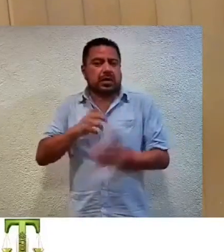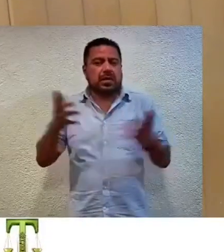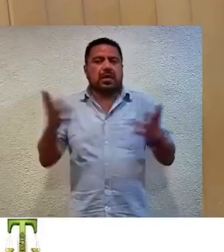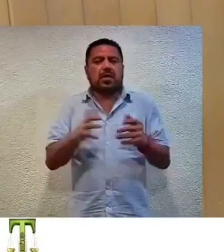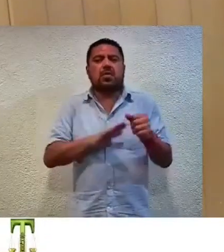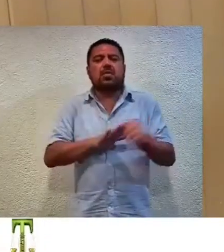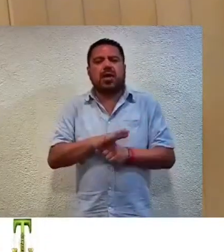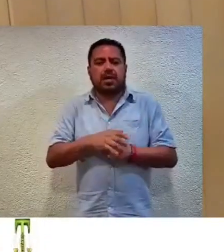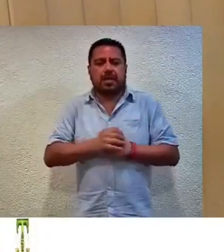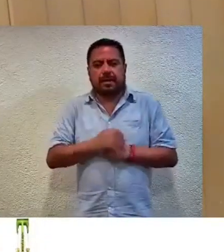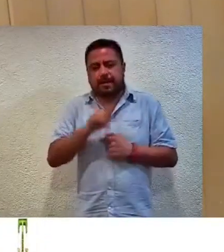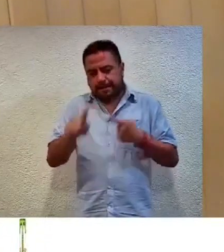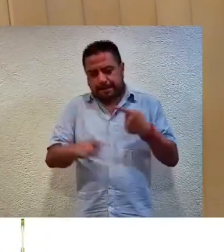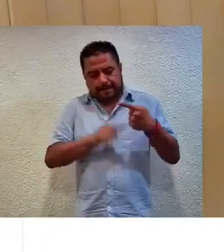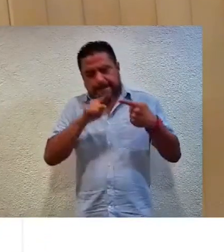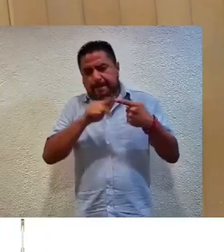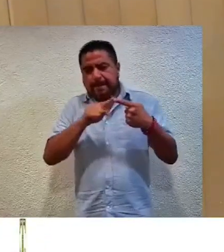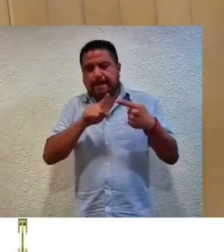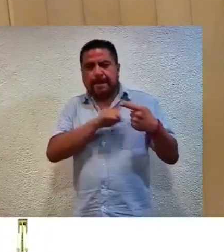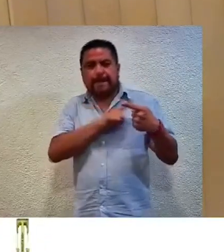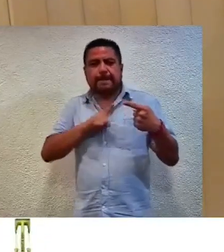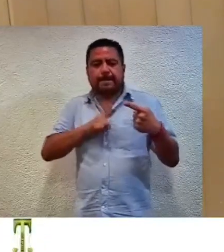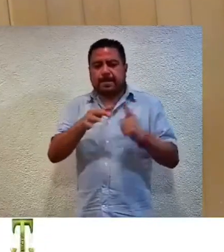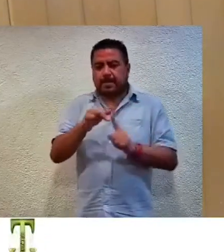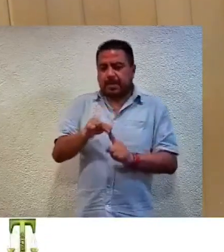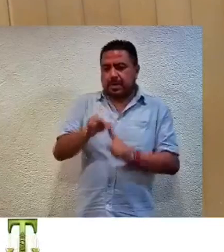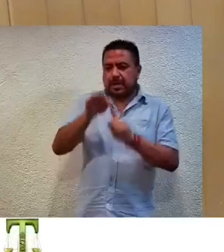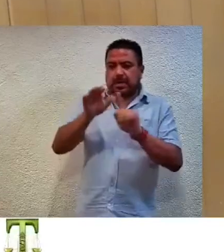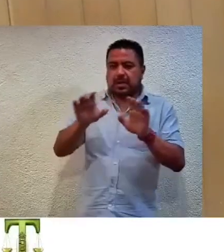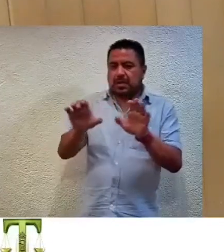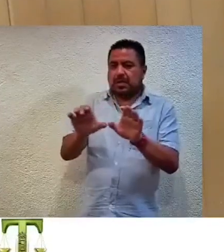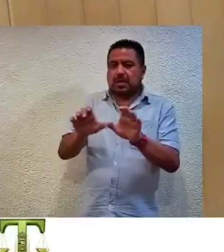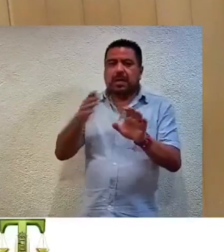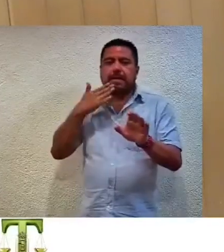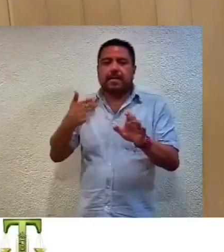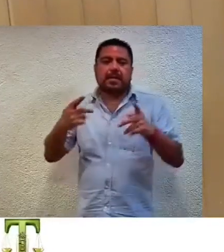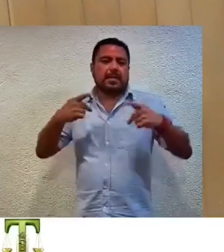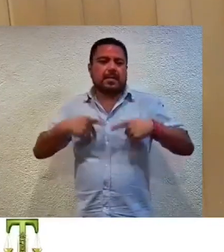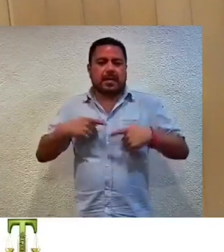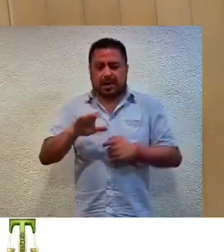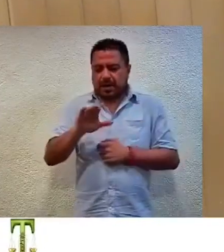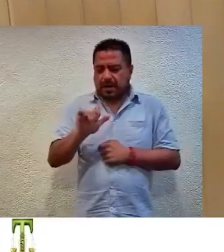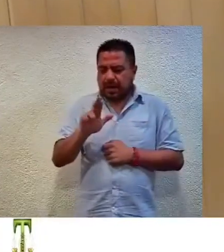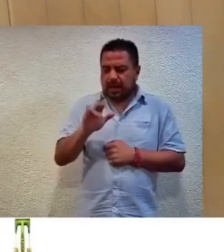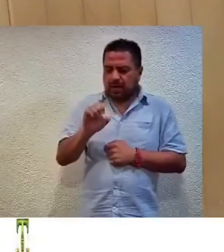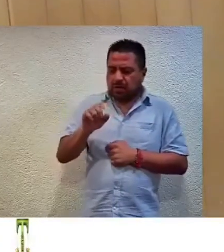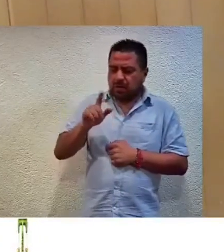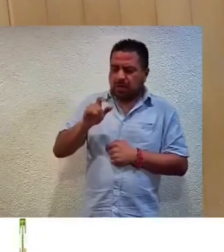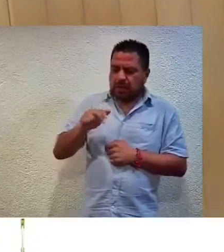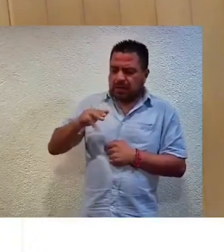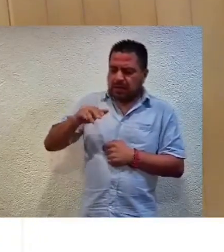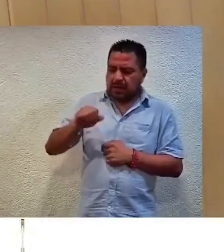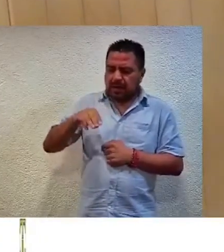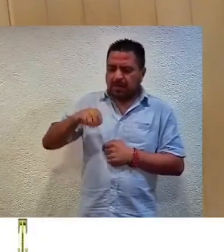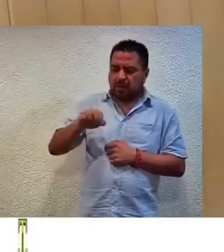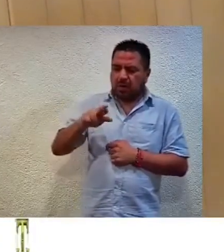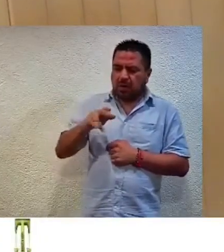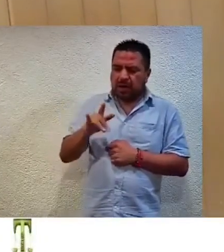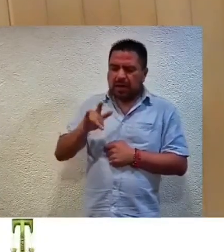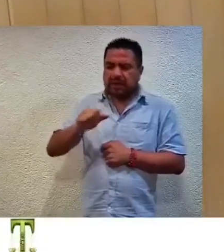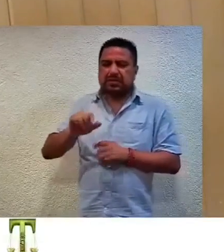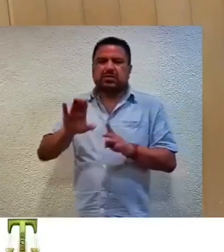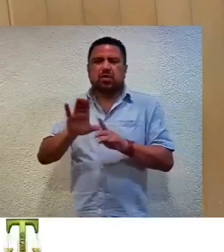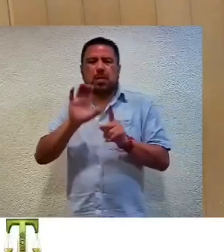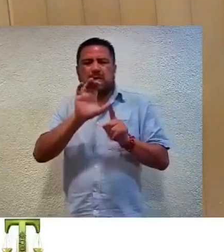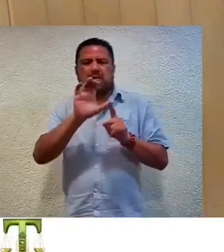siguiente. Uno, que expida los nombramientos correspondientes a la ciudadana Carolina Aida Santiago Morales como comisaria